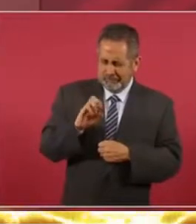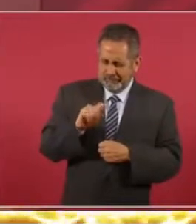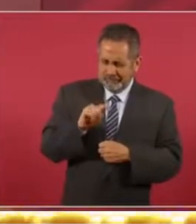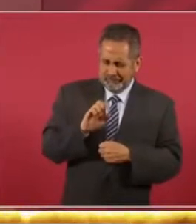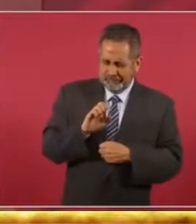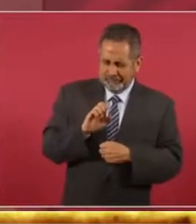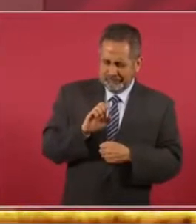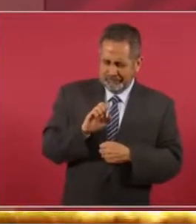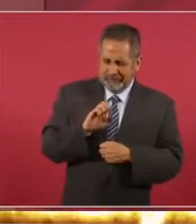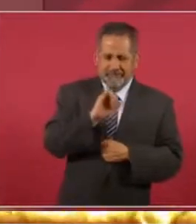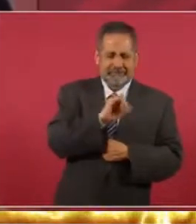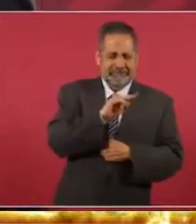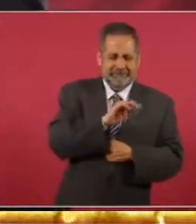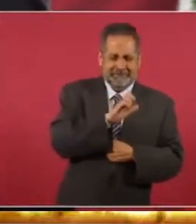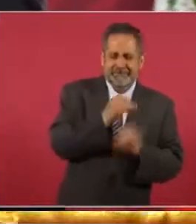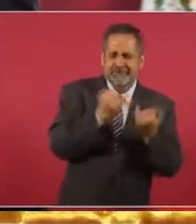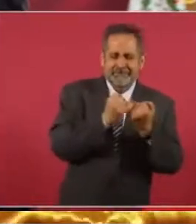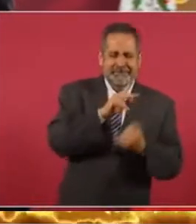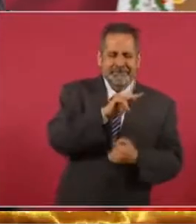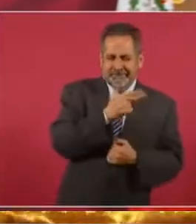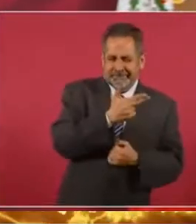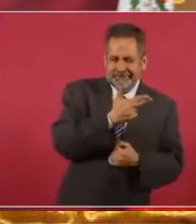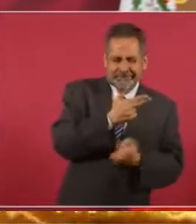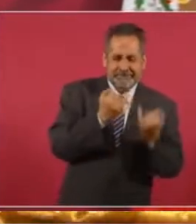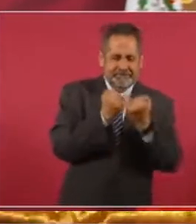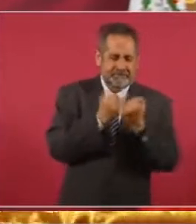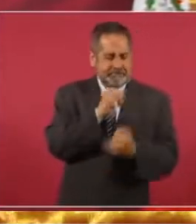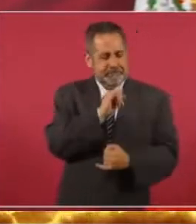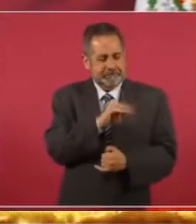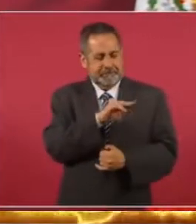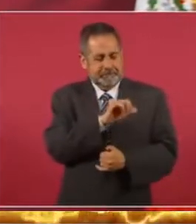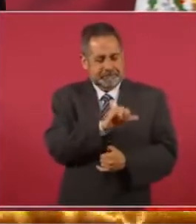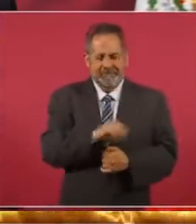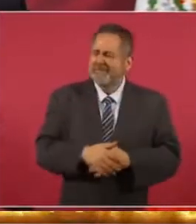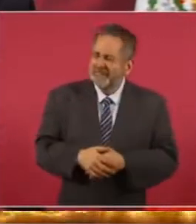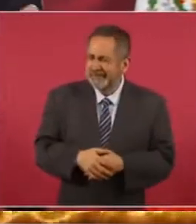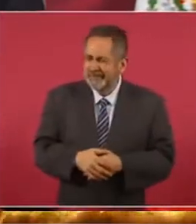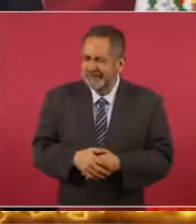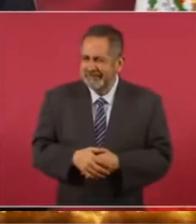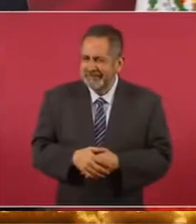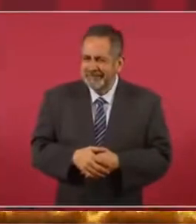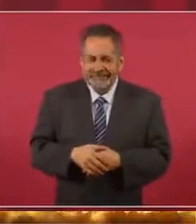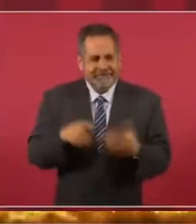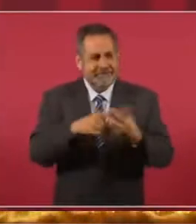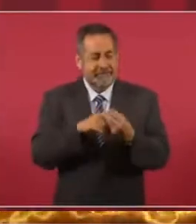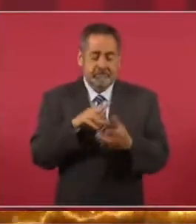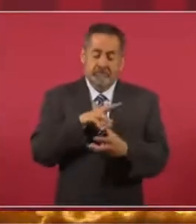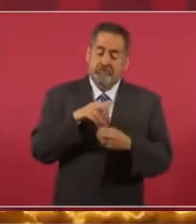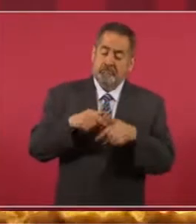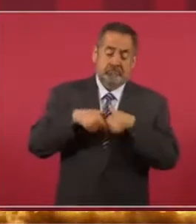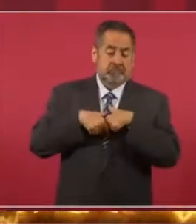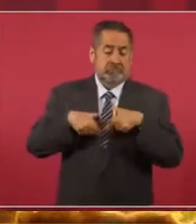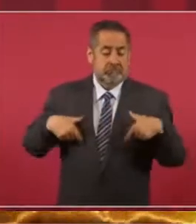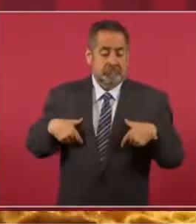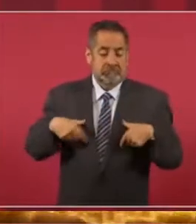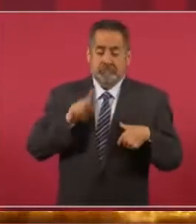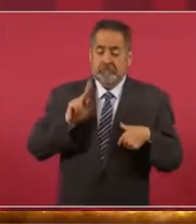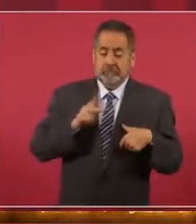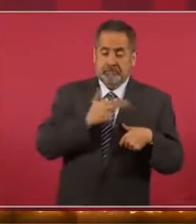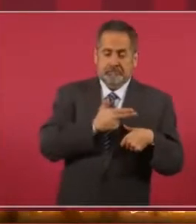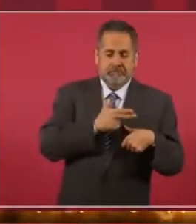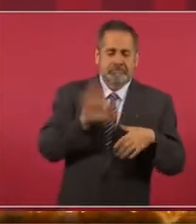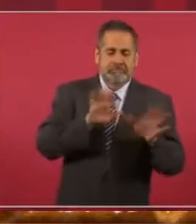Yo con todo respeto, o sea, totalmente palacio, pero es acá totalmente INE.